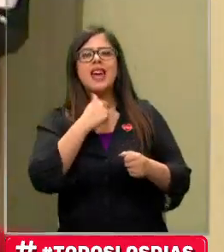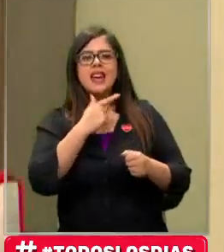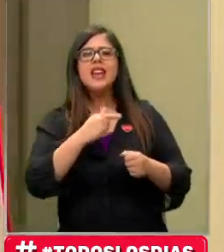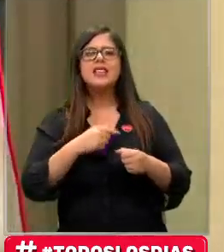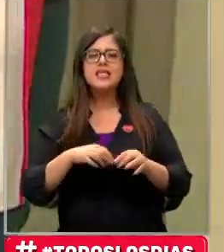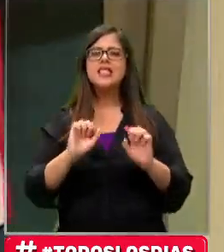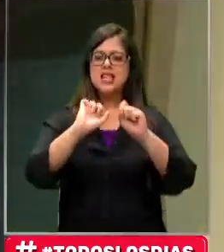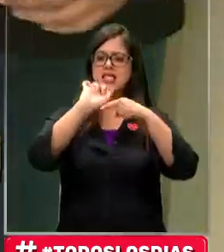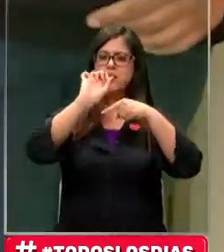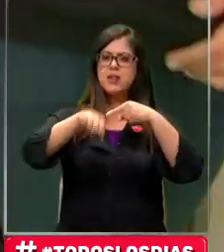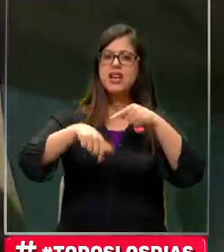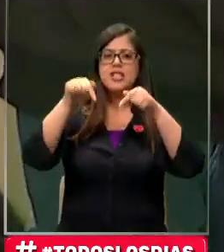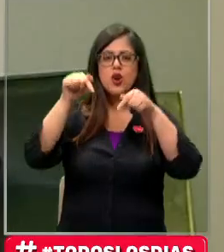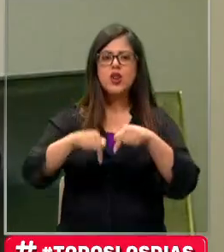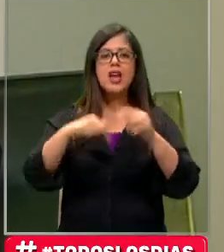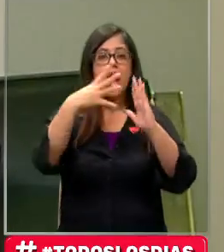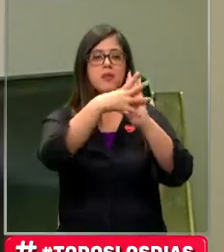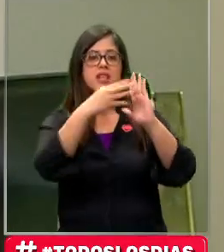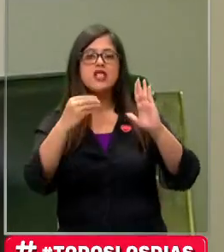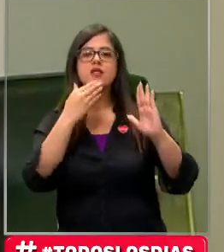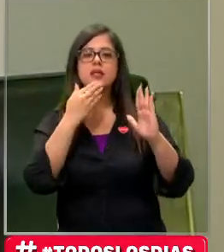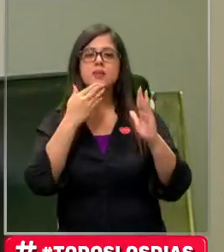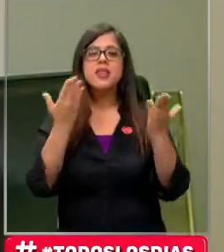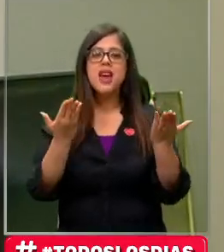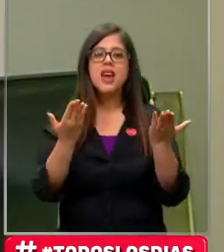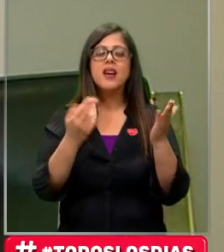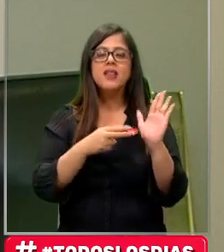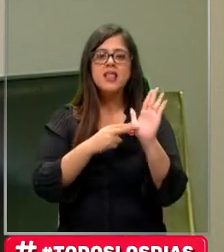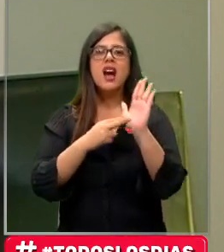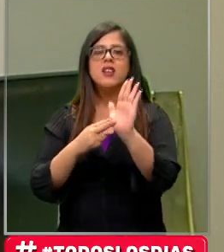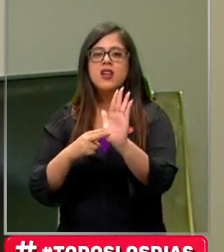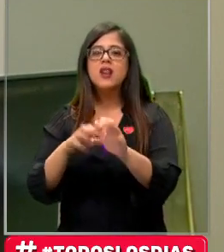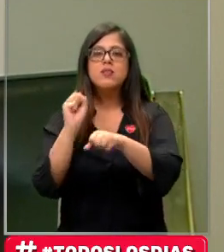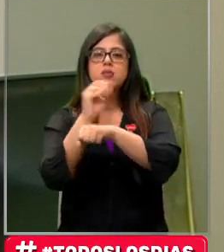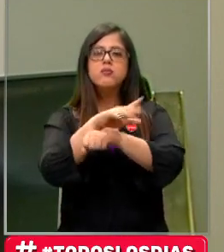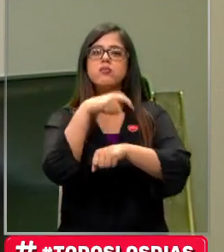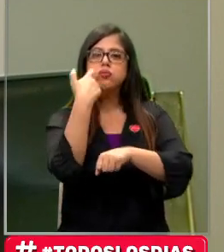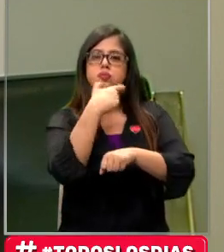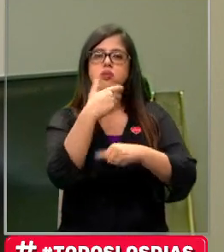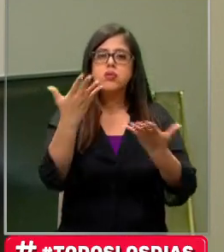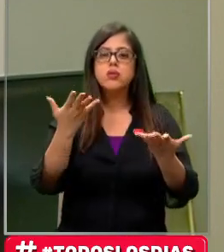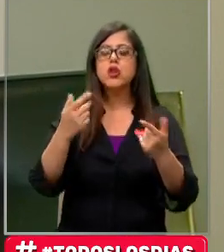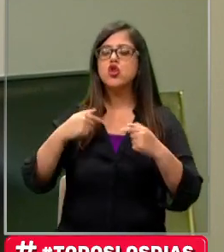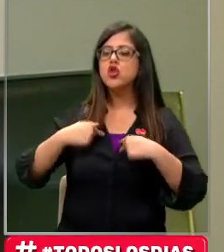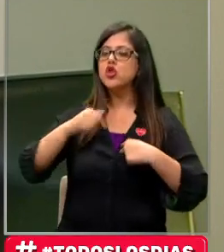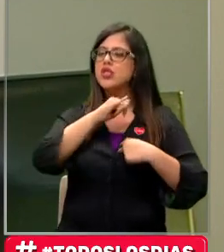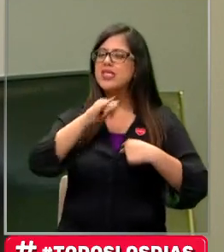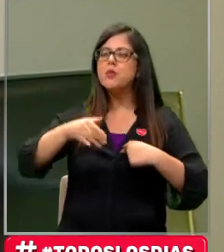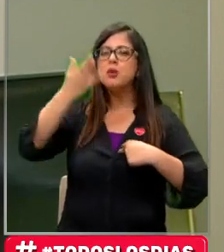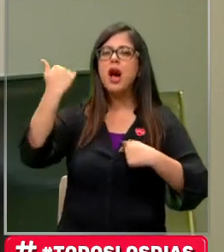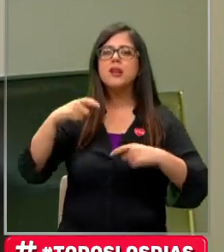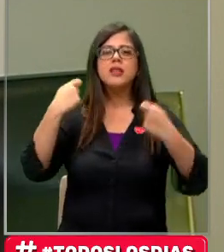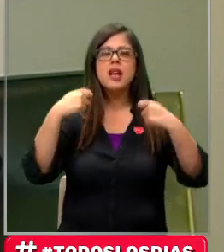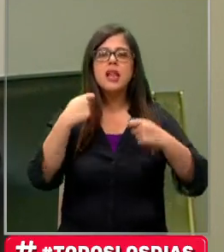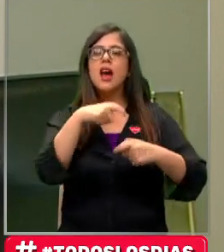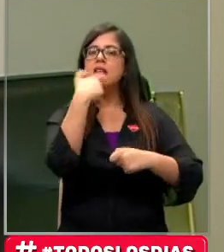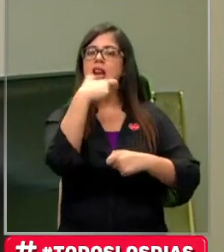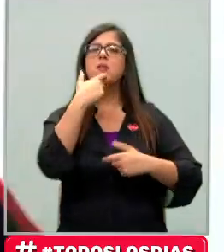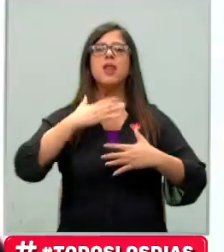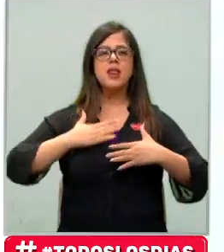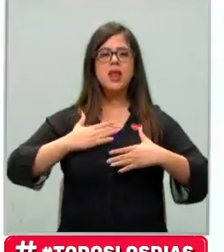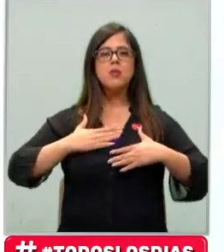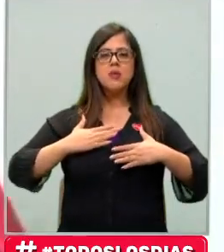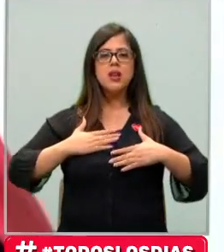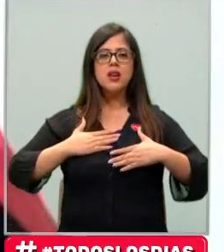Hoy hace estándar e imitaciones. Desde siempre yo traté en lo posible de siempre reírme de mí mismo.